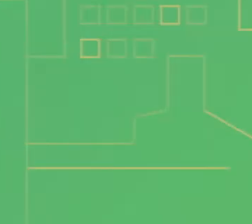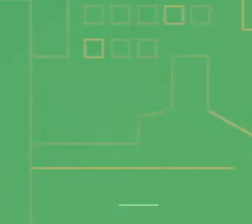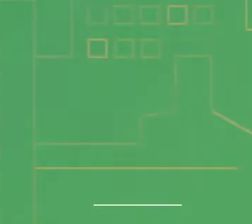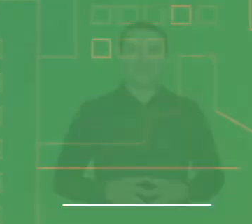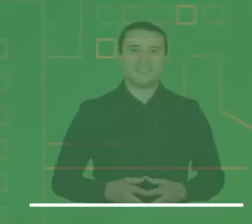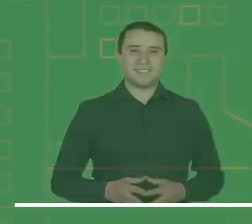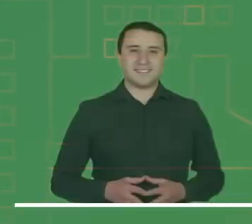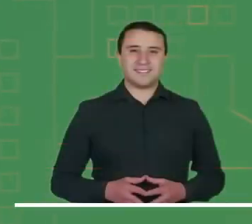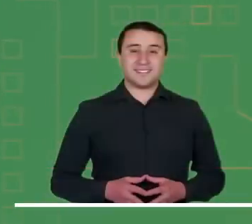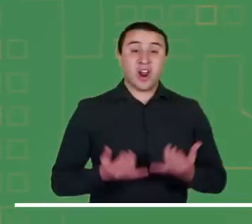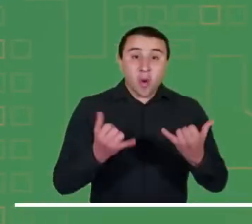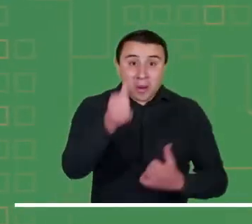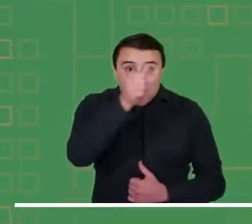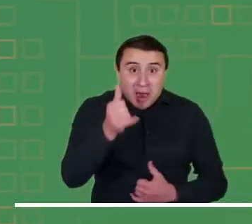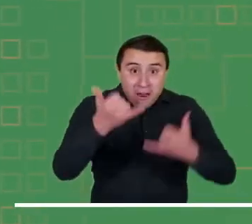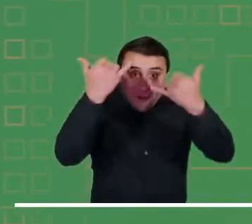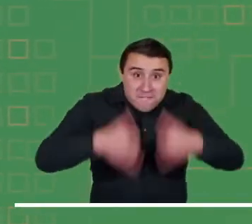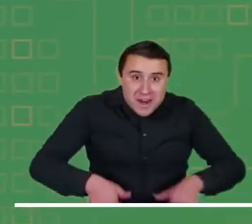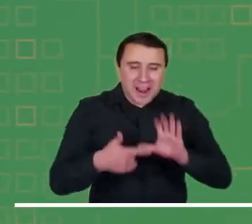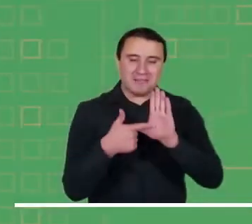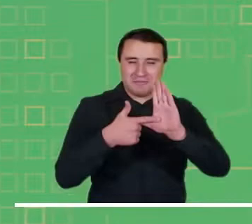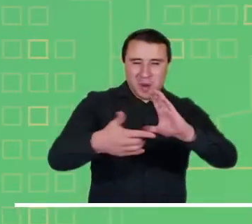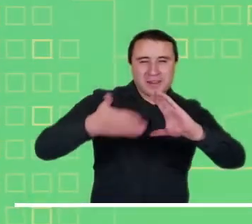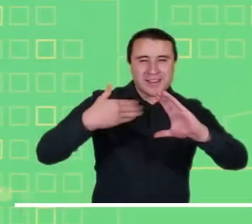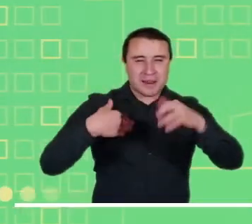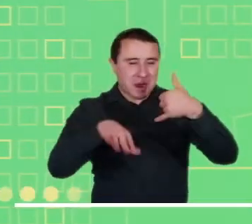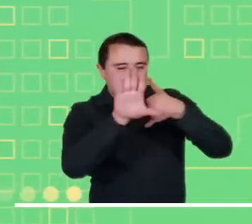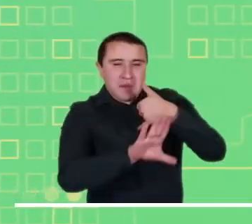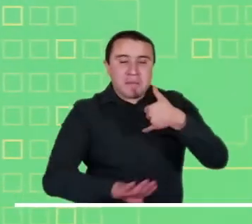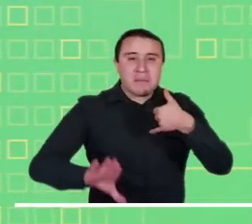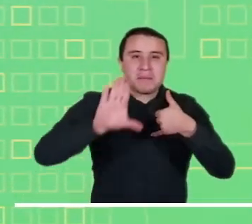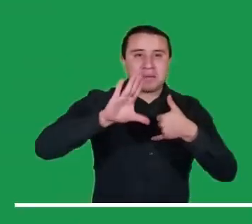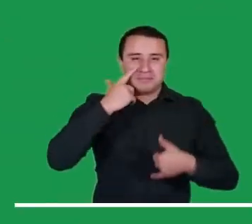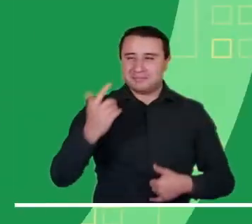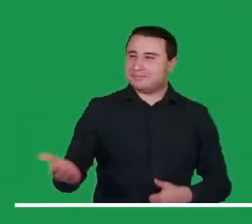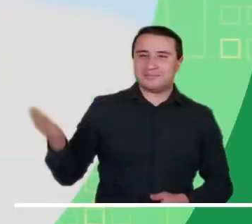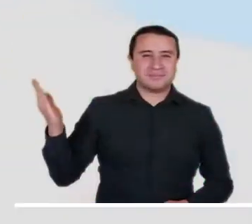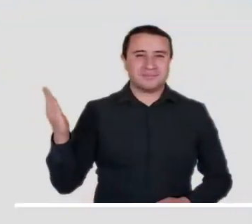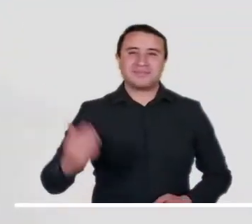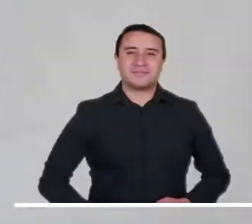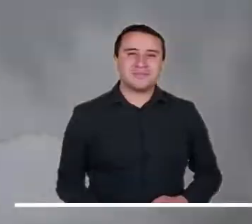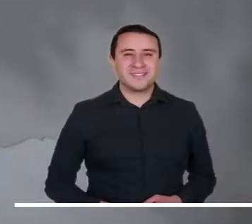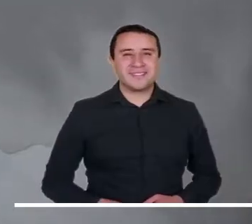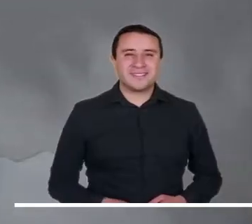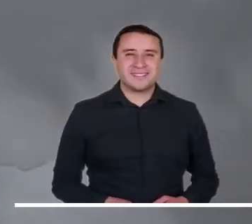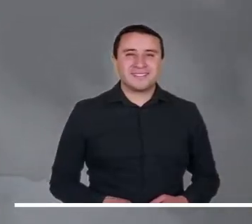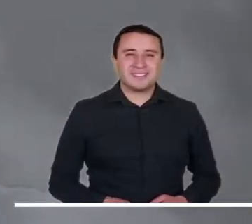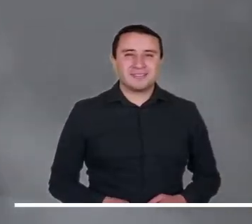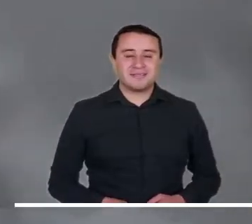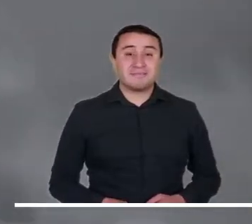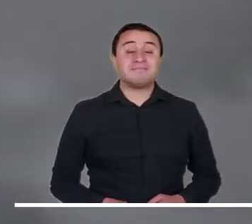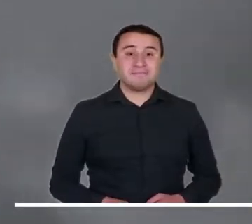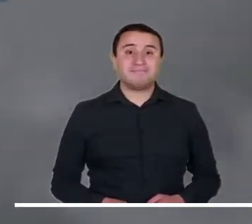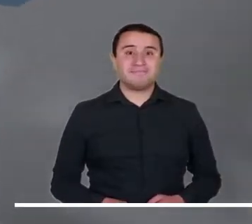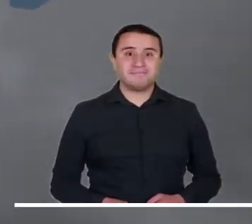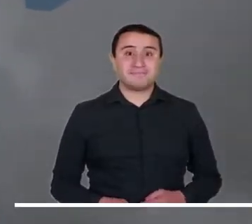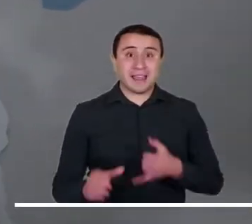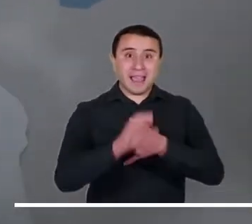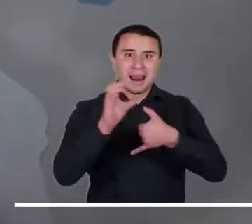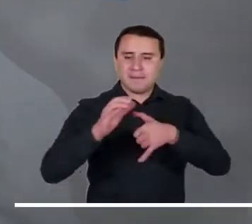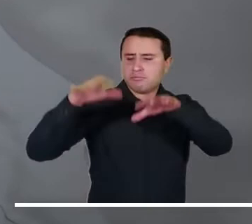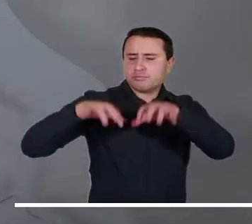Cerramos este fin de semana con la actualización más reciente del pronóstico del tiempo en las diferentes regiones del país. A pesar de algunas lluvias